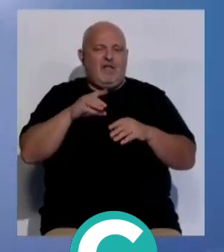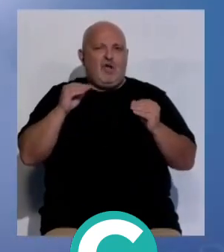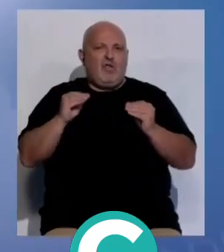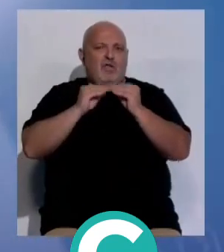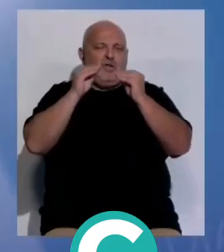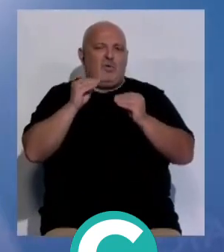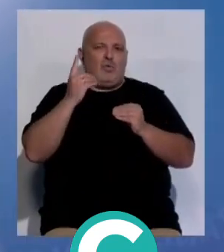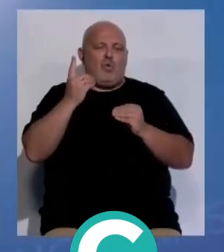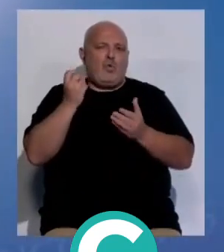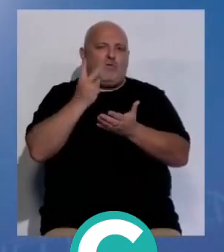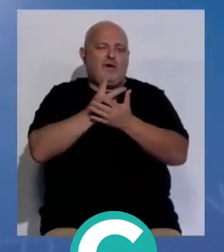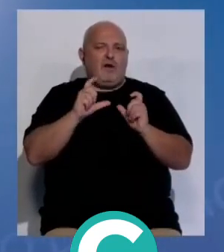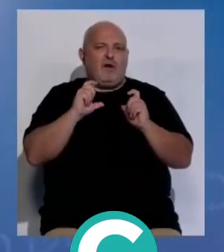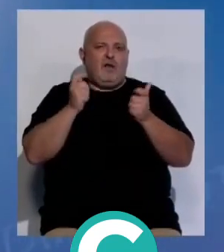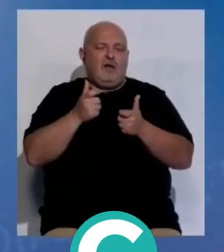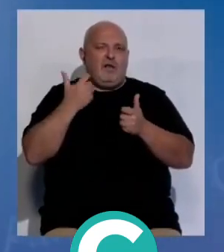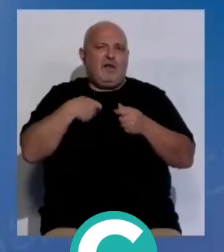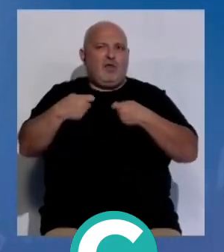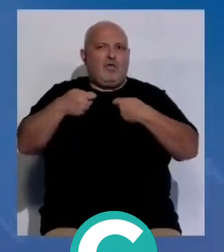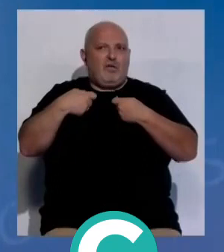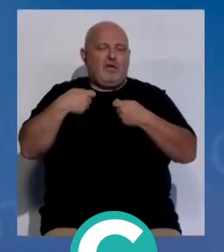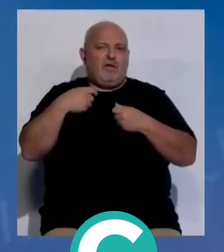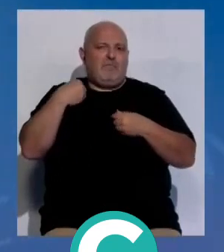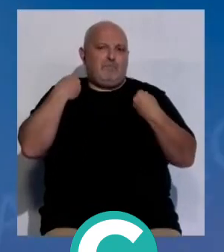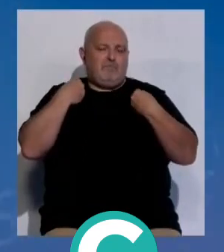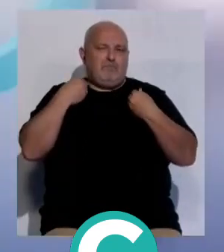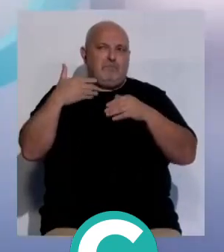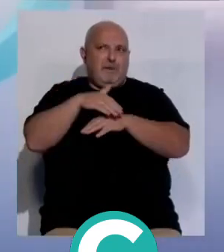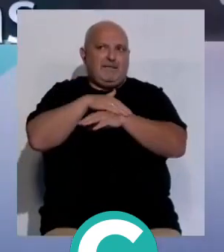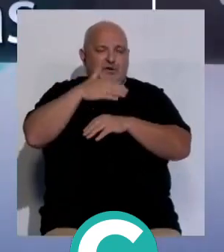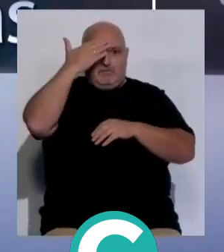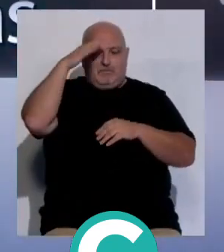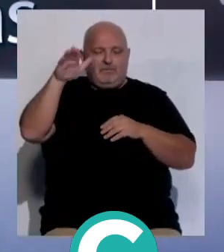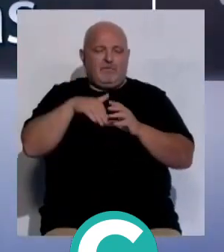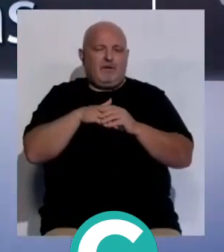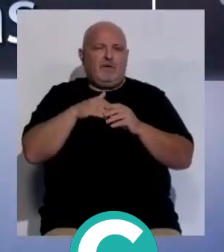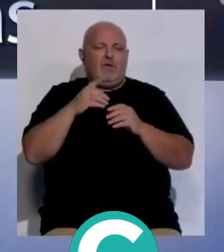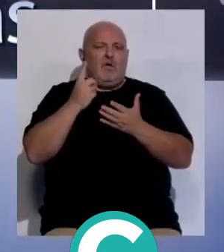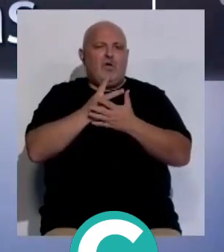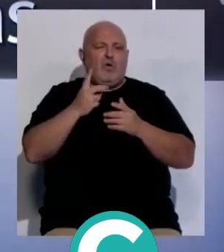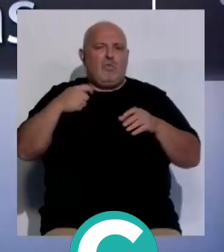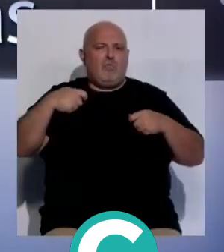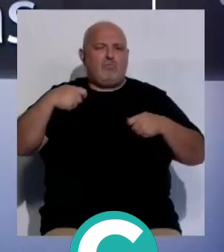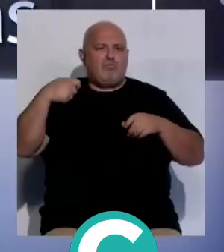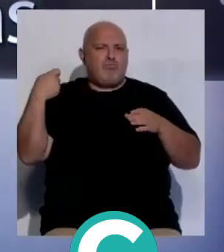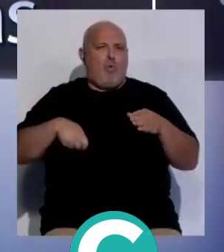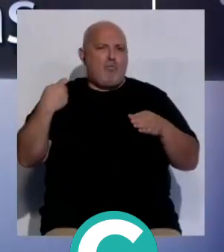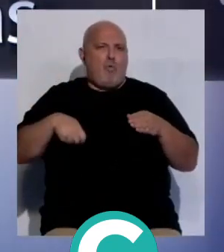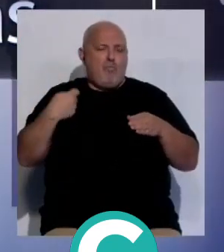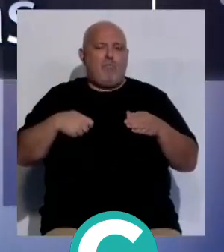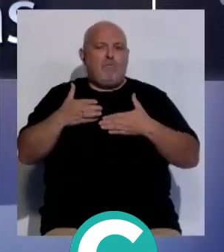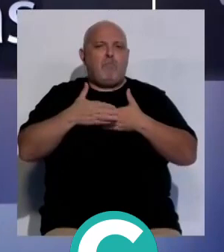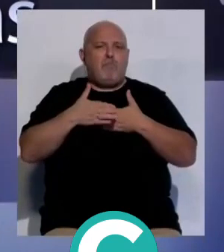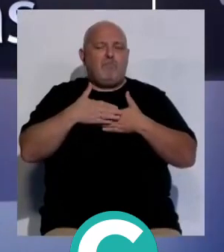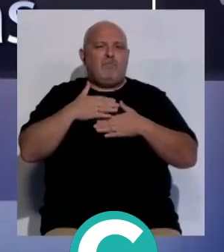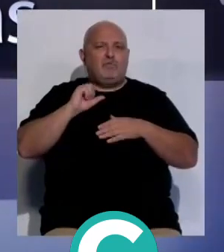coincidiendo con una nueva reunión de negociación con el Ministerio. Convocaron una cacerolada en las